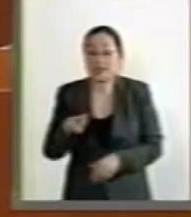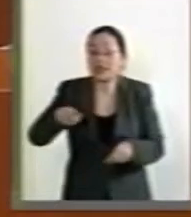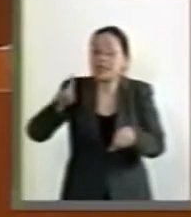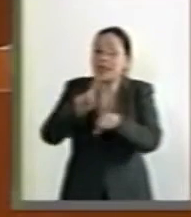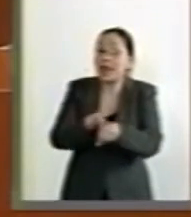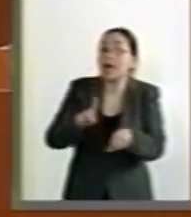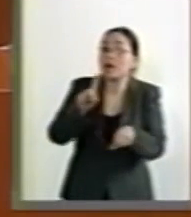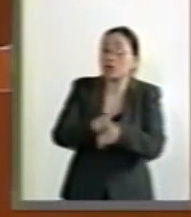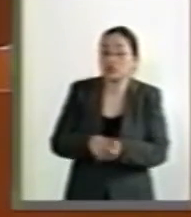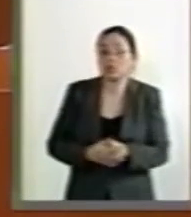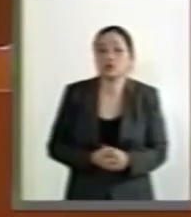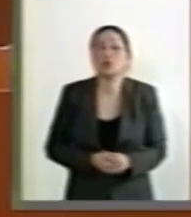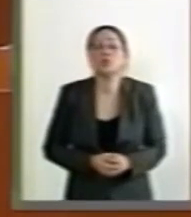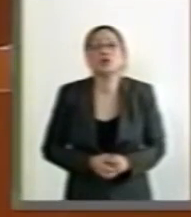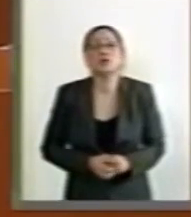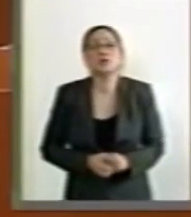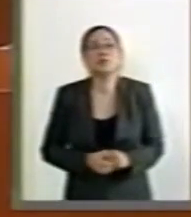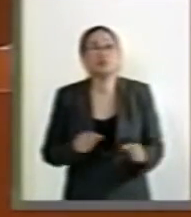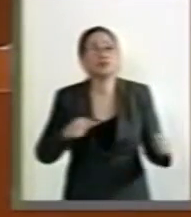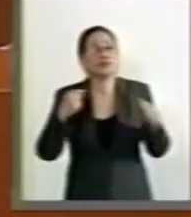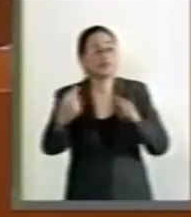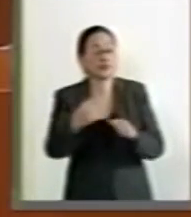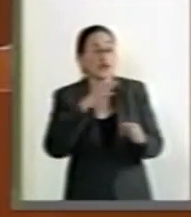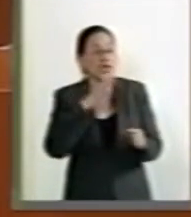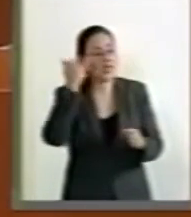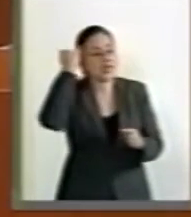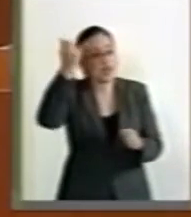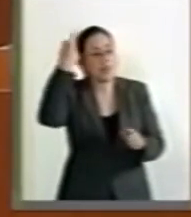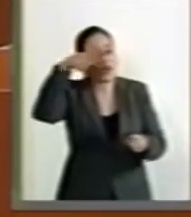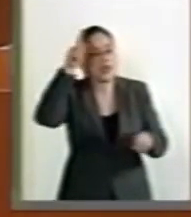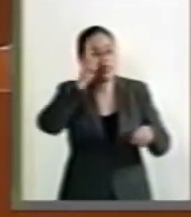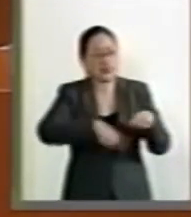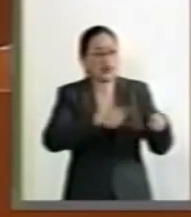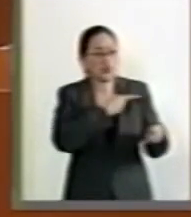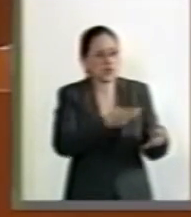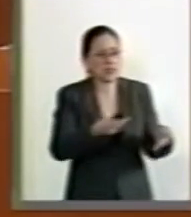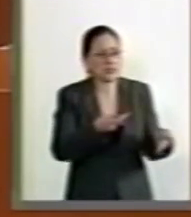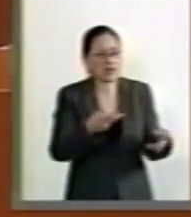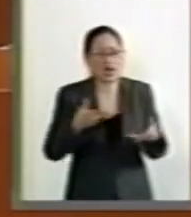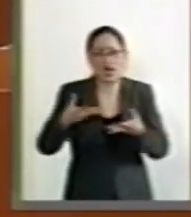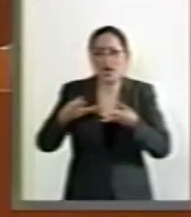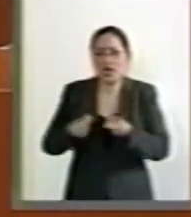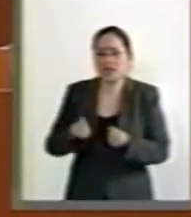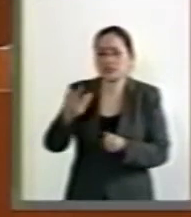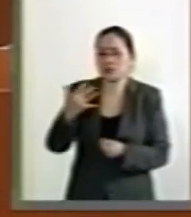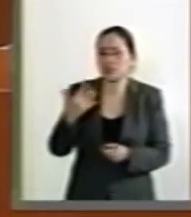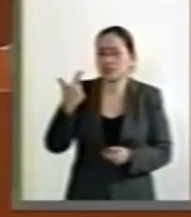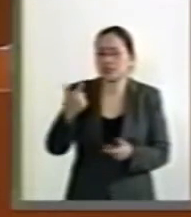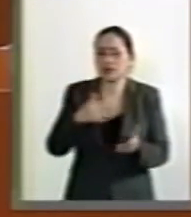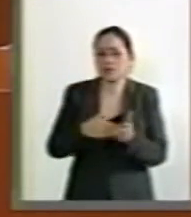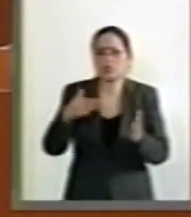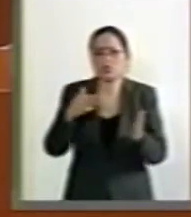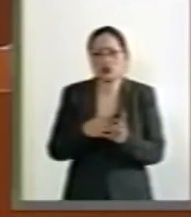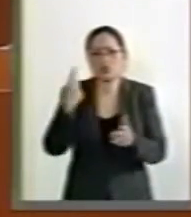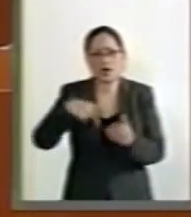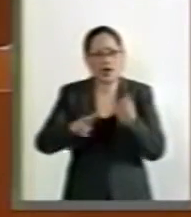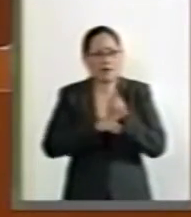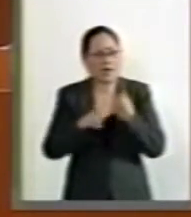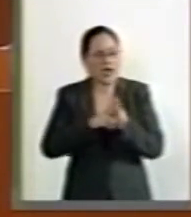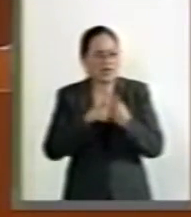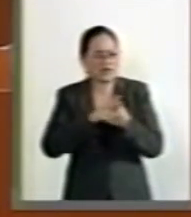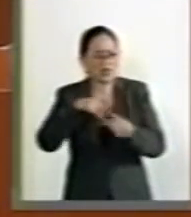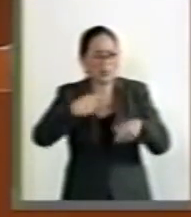Y en contraste a la Cruzada Nacional contra el Hambre, gasta 57 millones en vasos